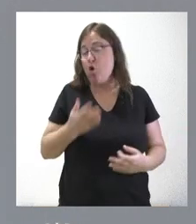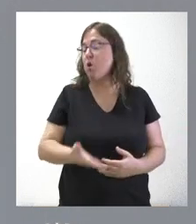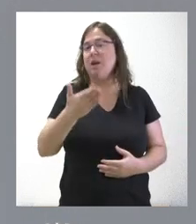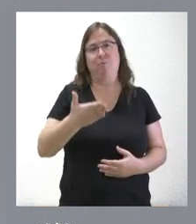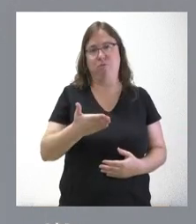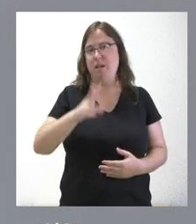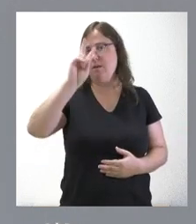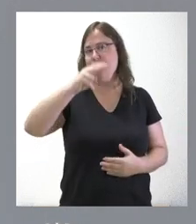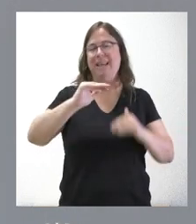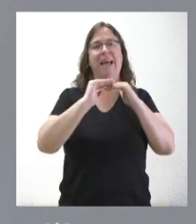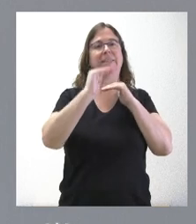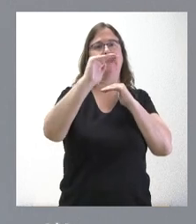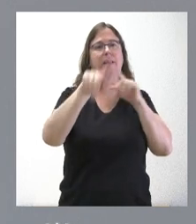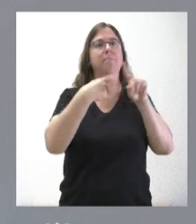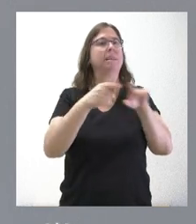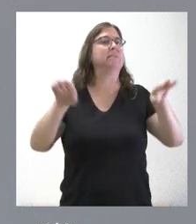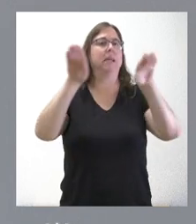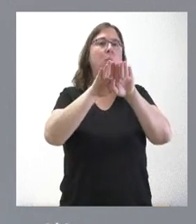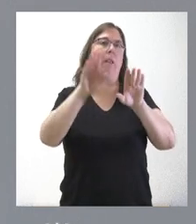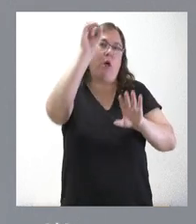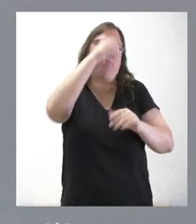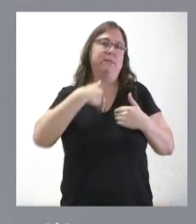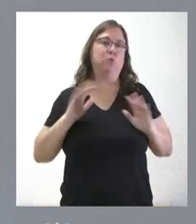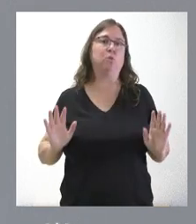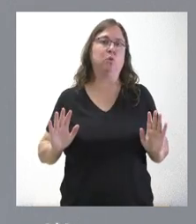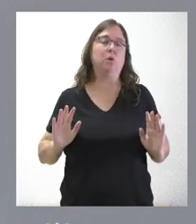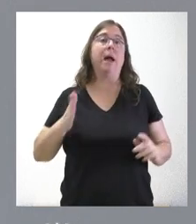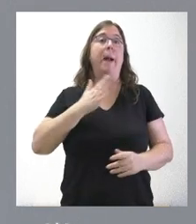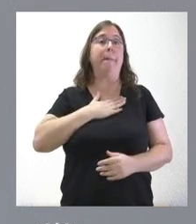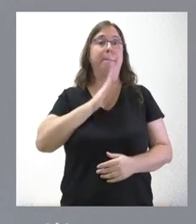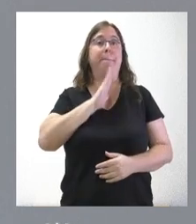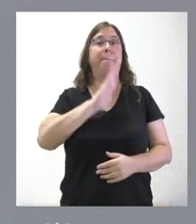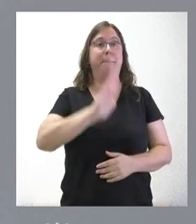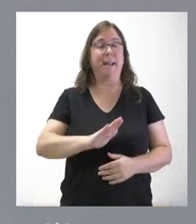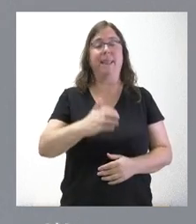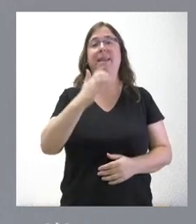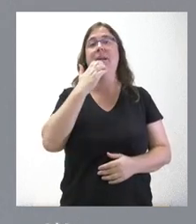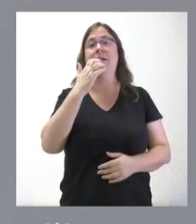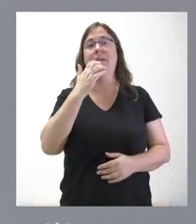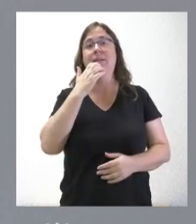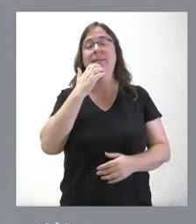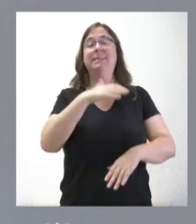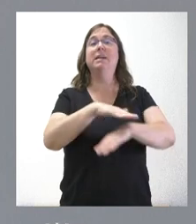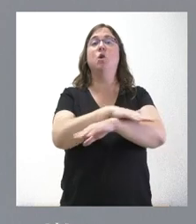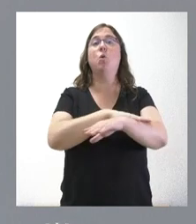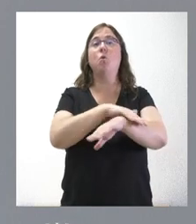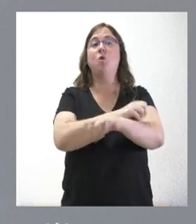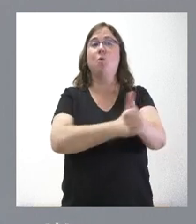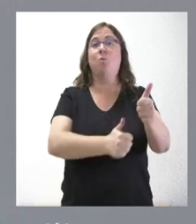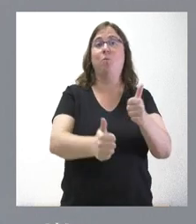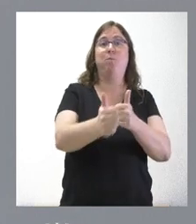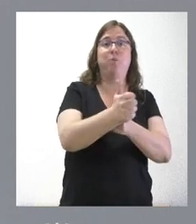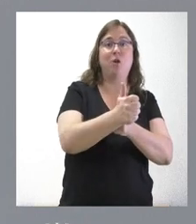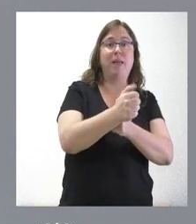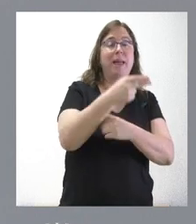e igualdad. Y a mí me parece que si un Gobierno antepone los intereses